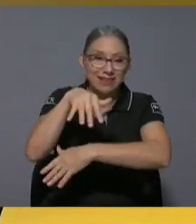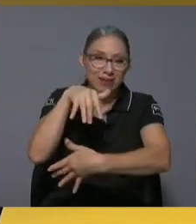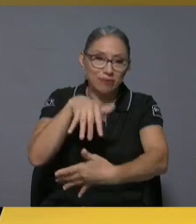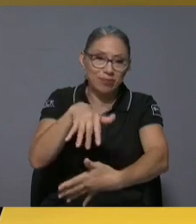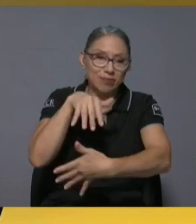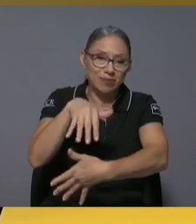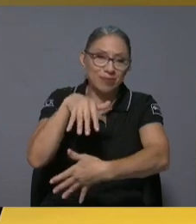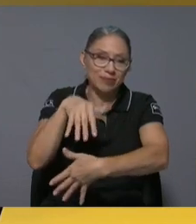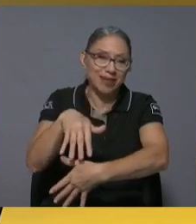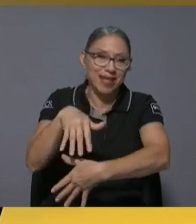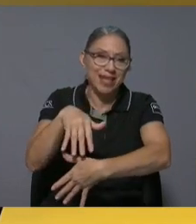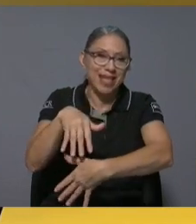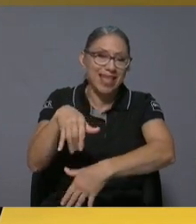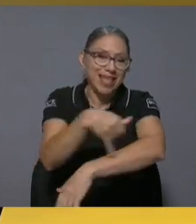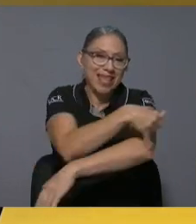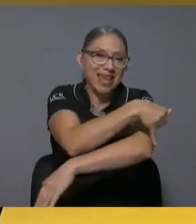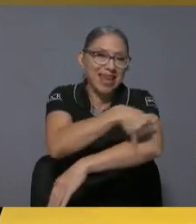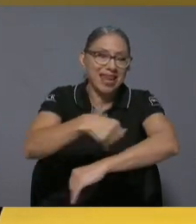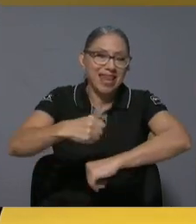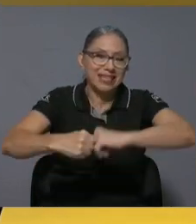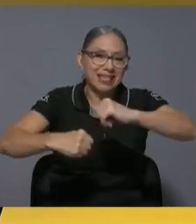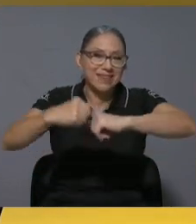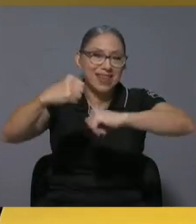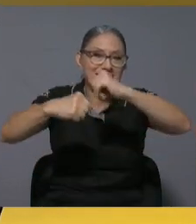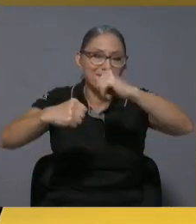un año completo ya en el año 2000